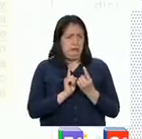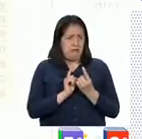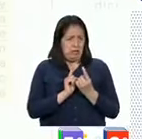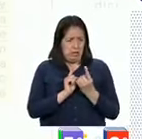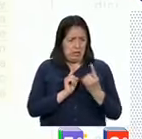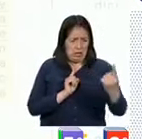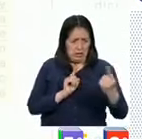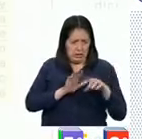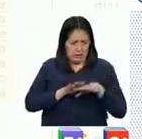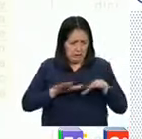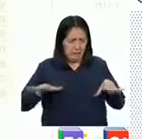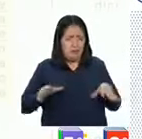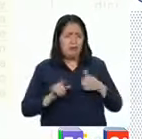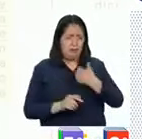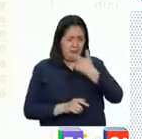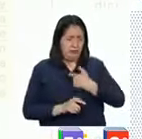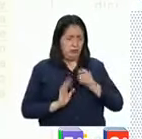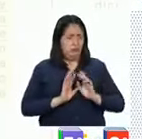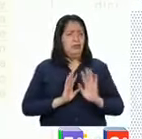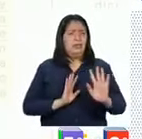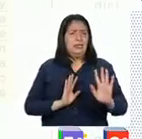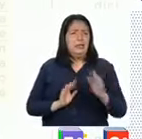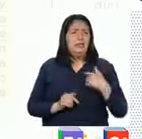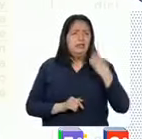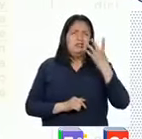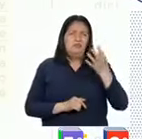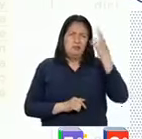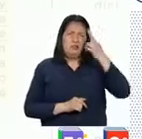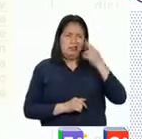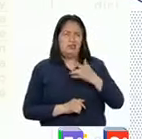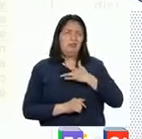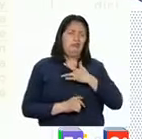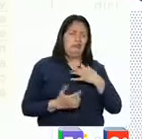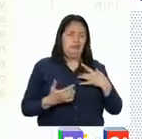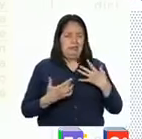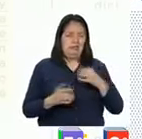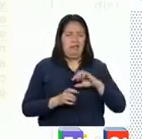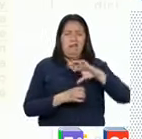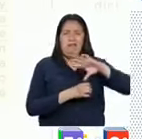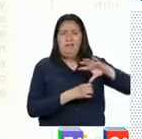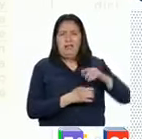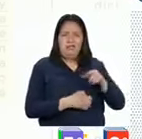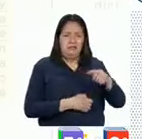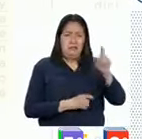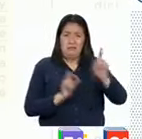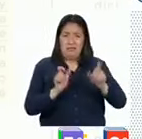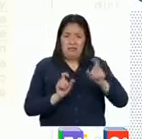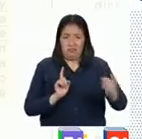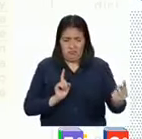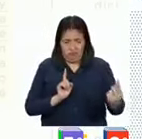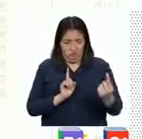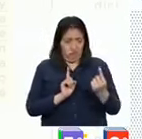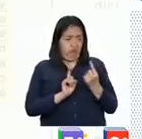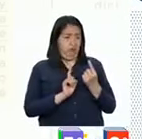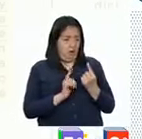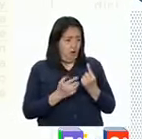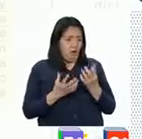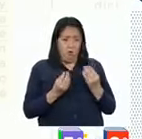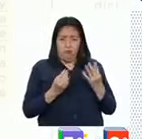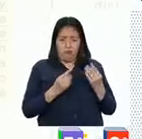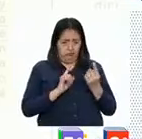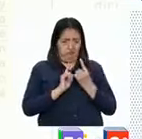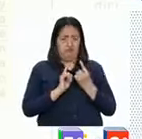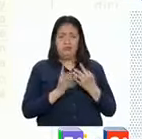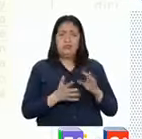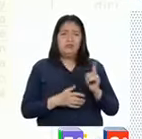tiene su espacio personal. Creo que mi incomodidad en la feria ocurrió porque esas personas invadieron mi espacio personal.